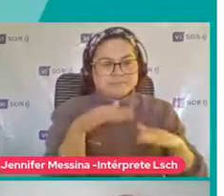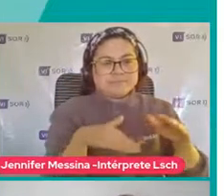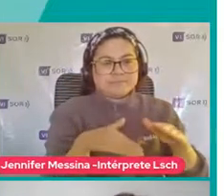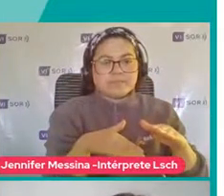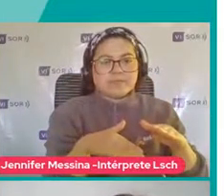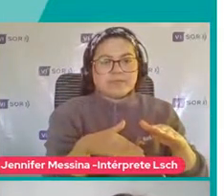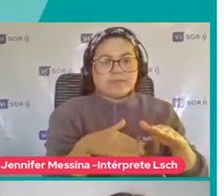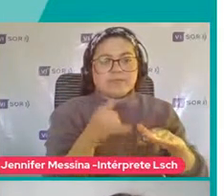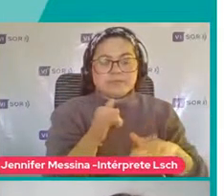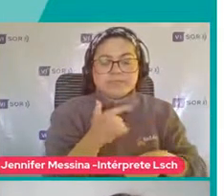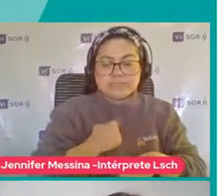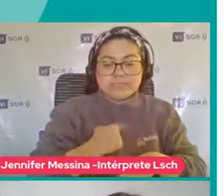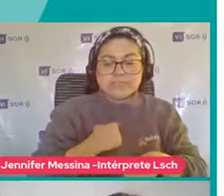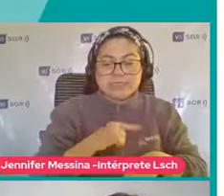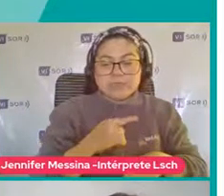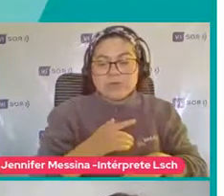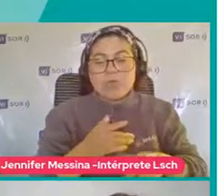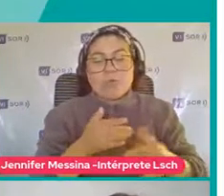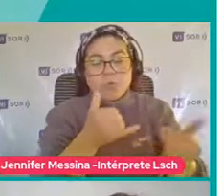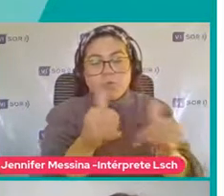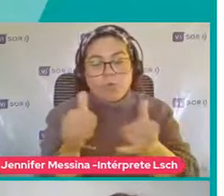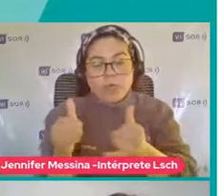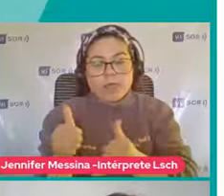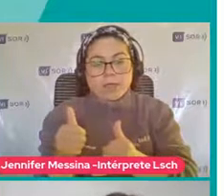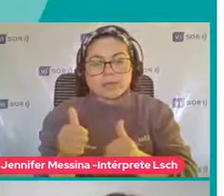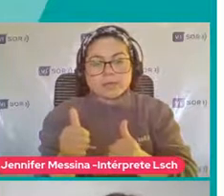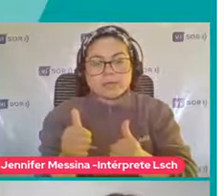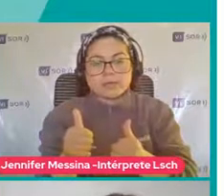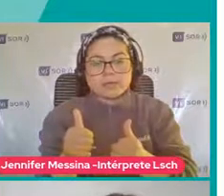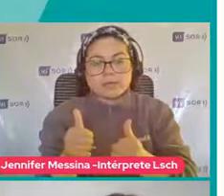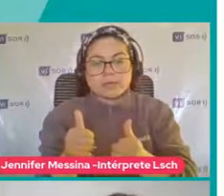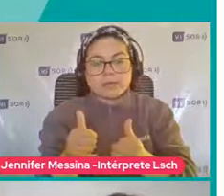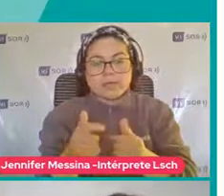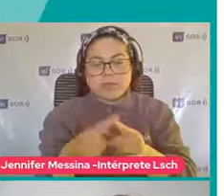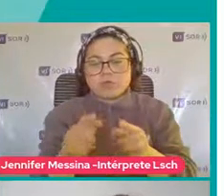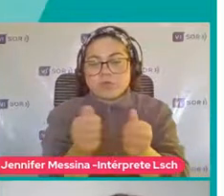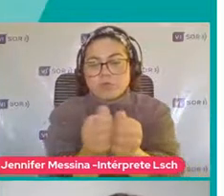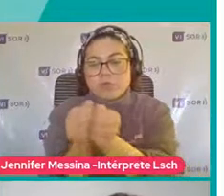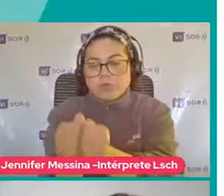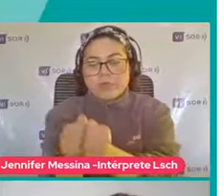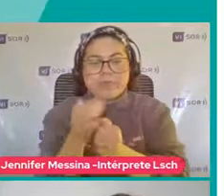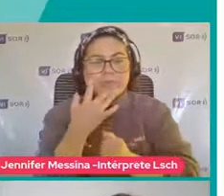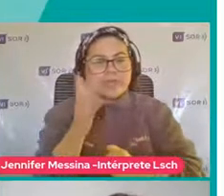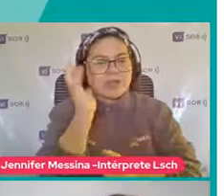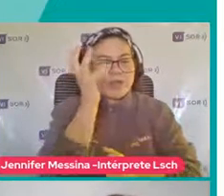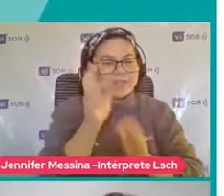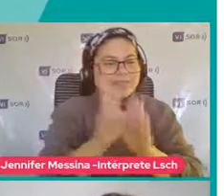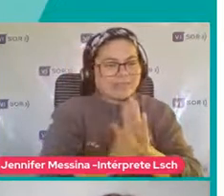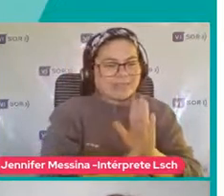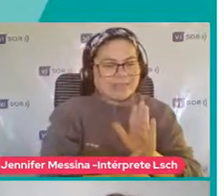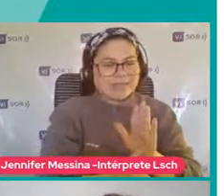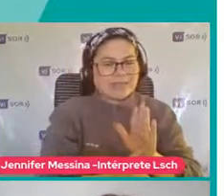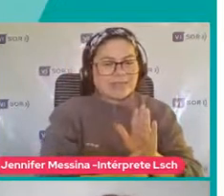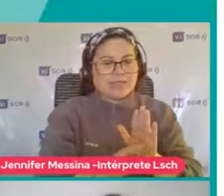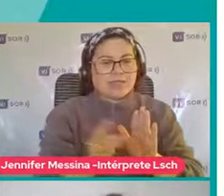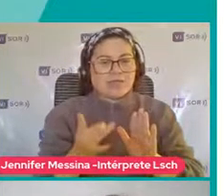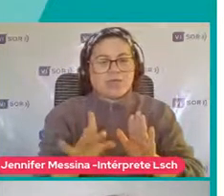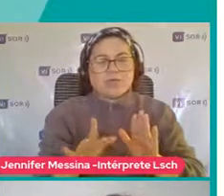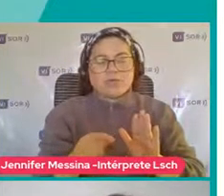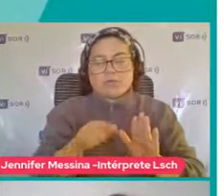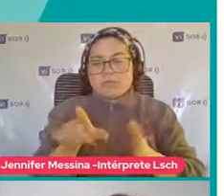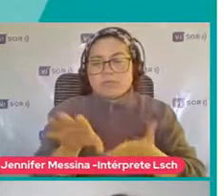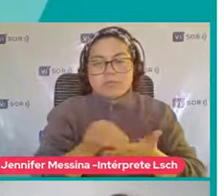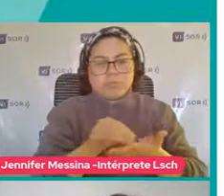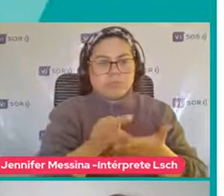muestran este interés Pero este interés No tiene que ver Con el jugar con otros Porque no entienden Las redes Sino que es como Dar vuelta Y hacer lo que ellos